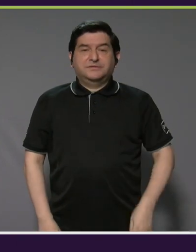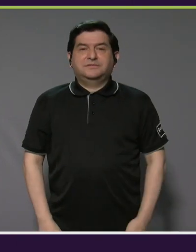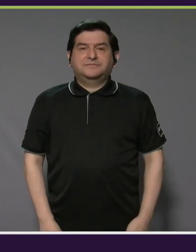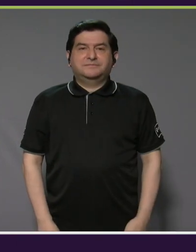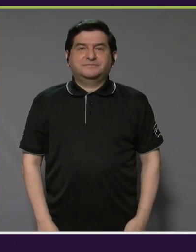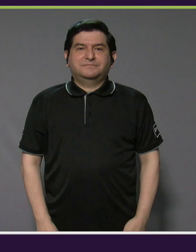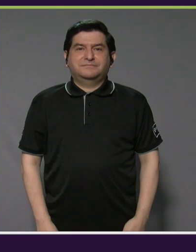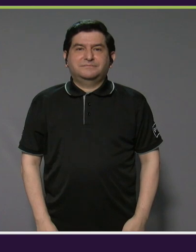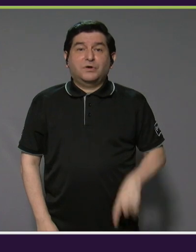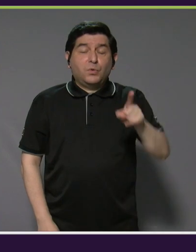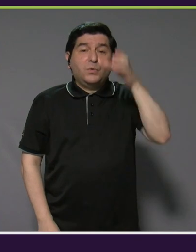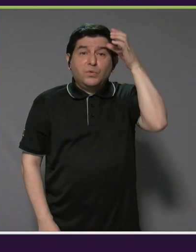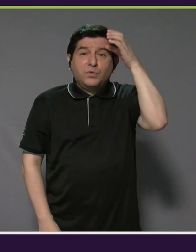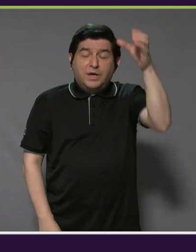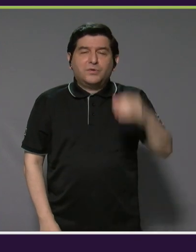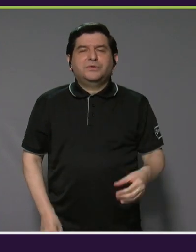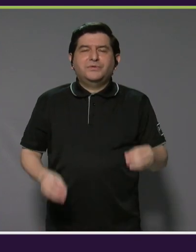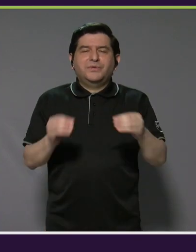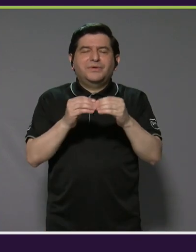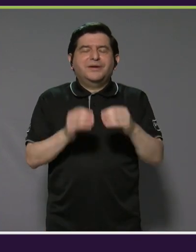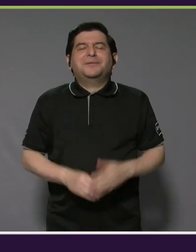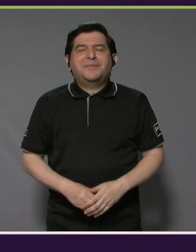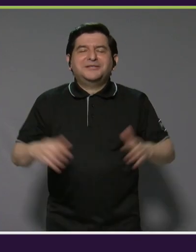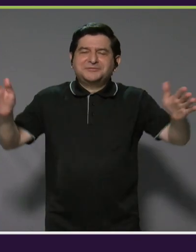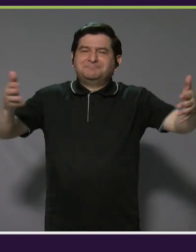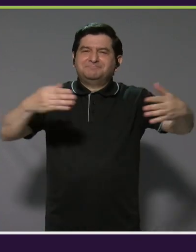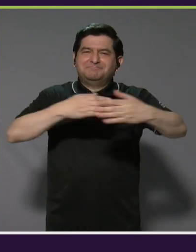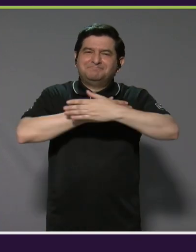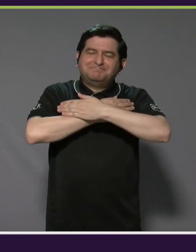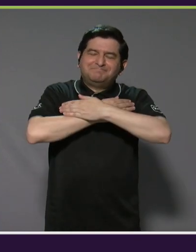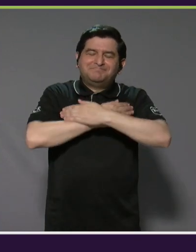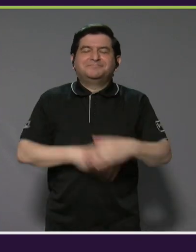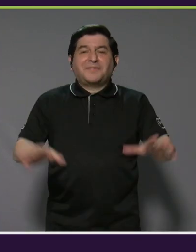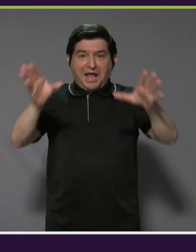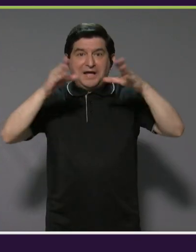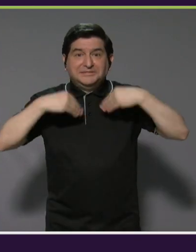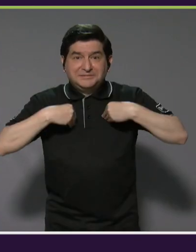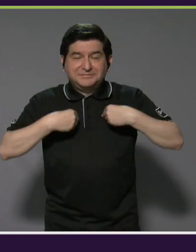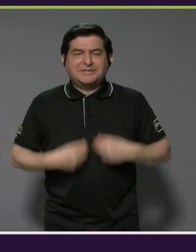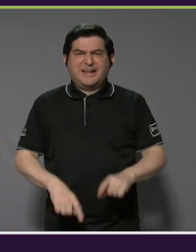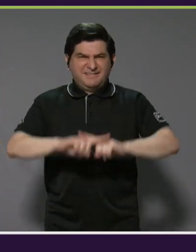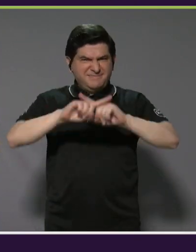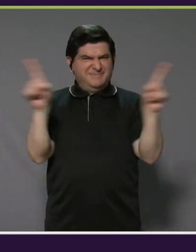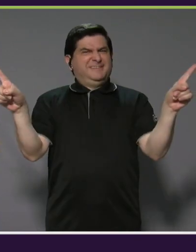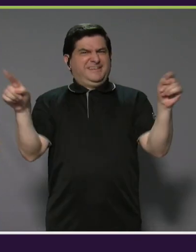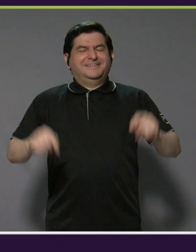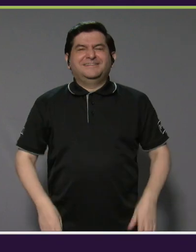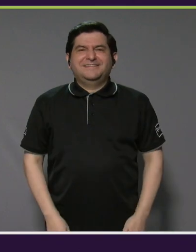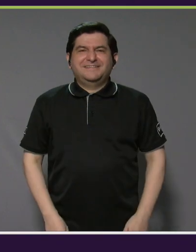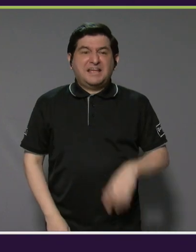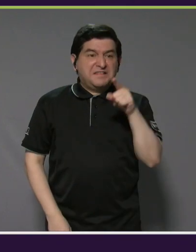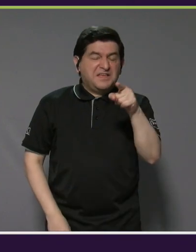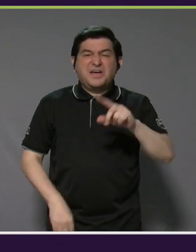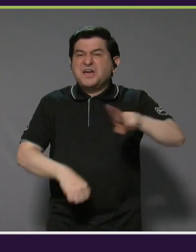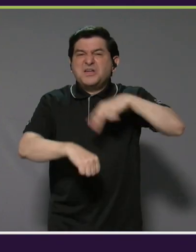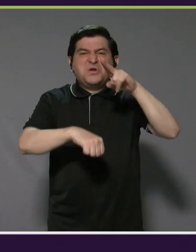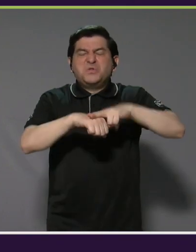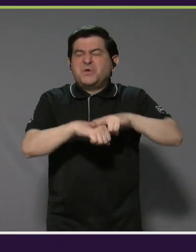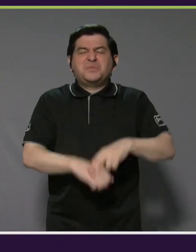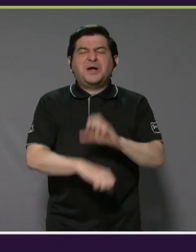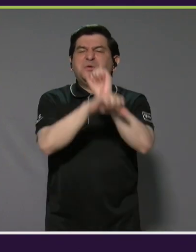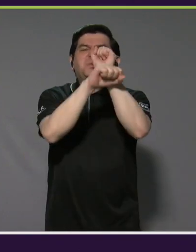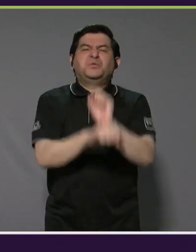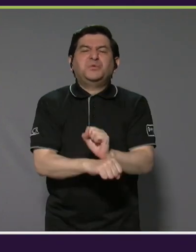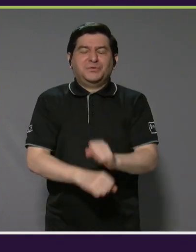que es una cultura más cálida, más receptiva. Es una cultura bien diferente de lo que ellos están acostumbrados.